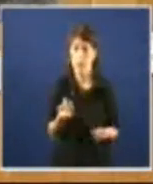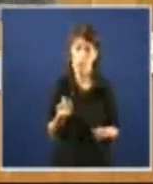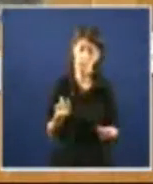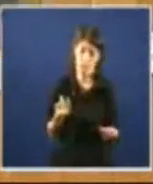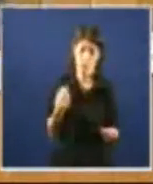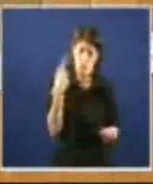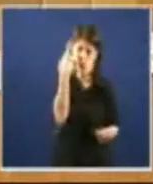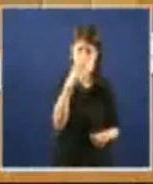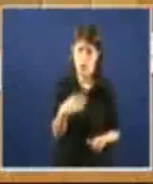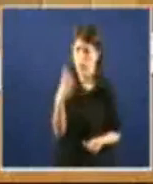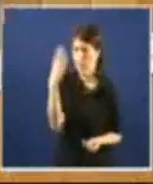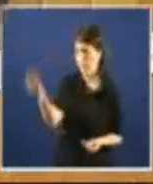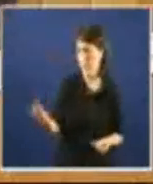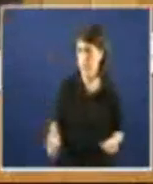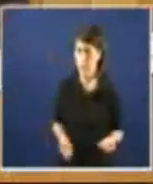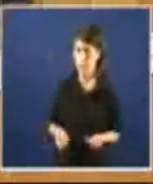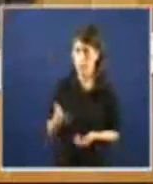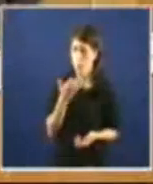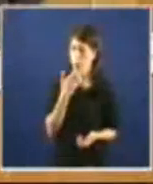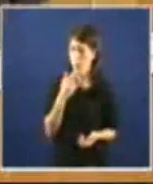para perfeccionálo.